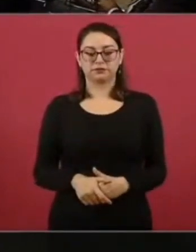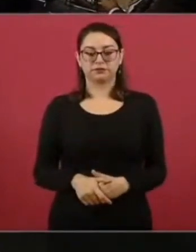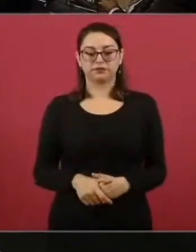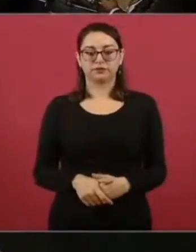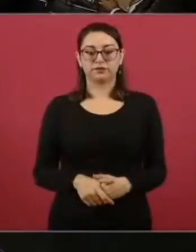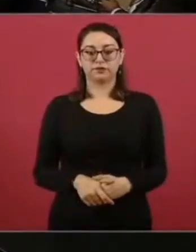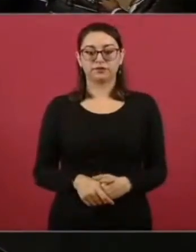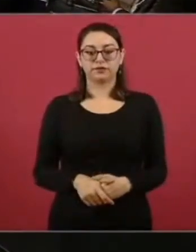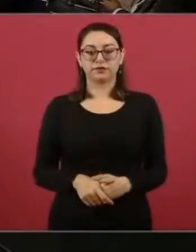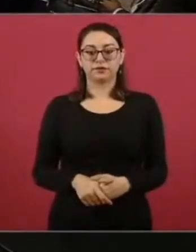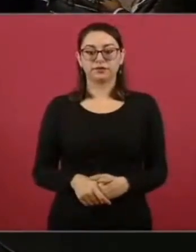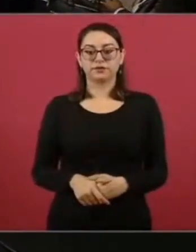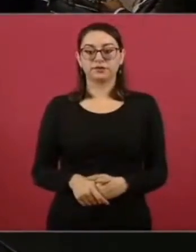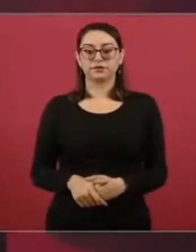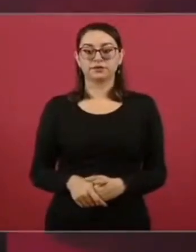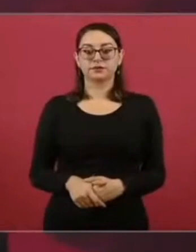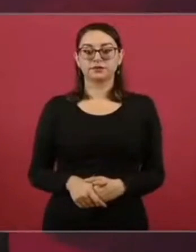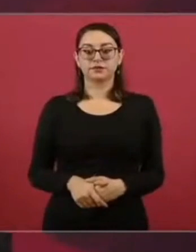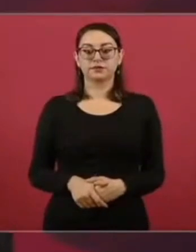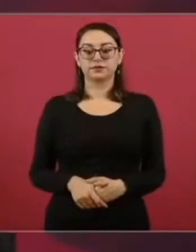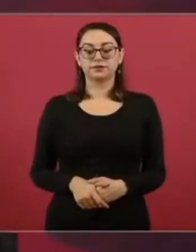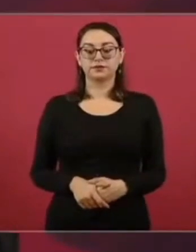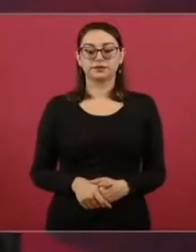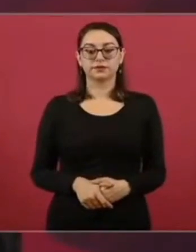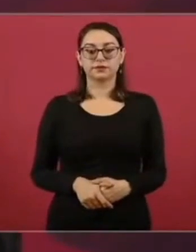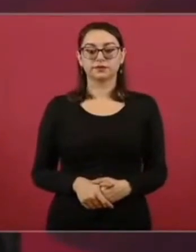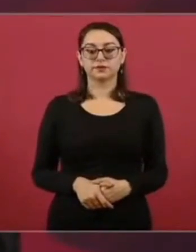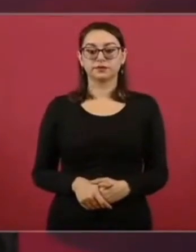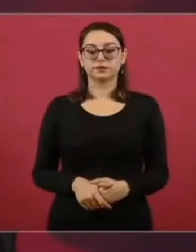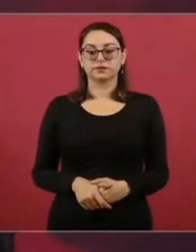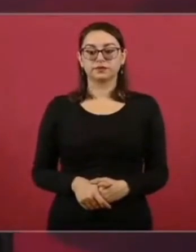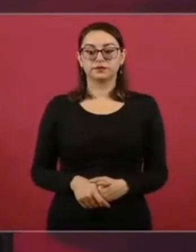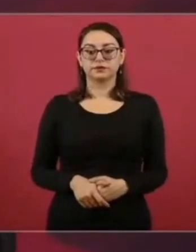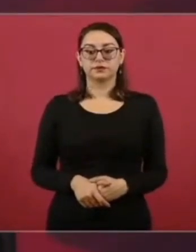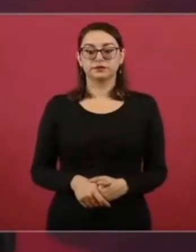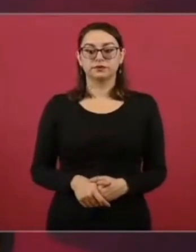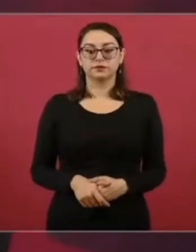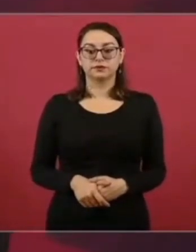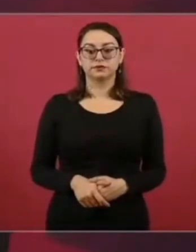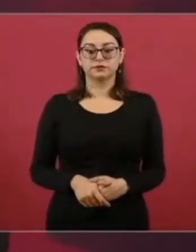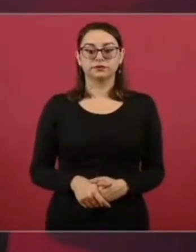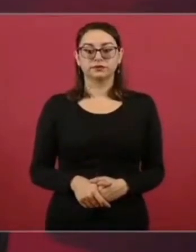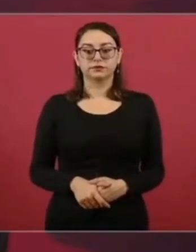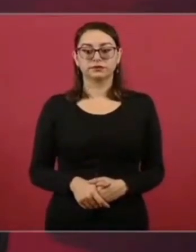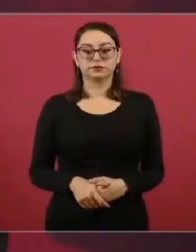es de los países del mundo que más